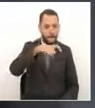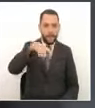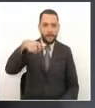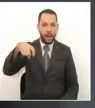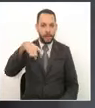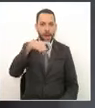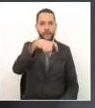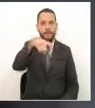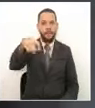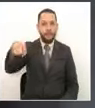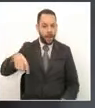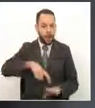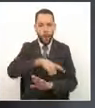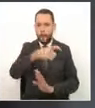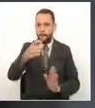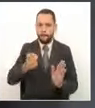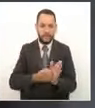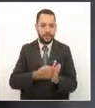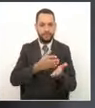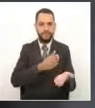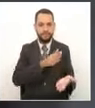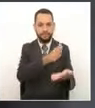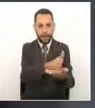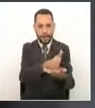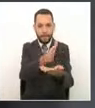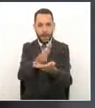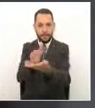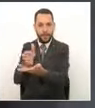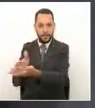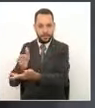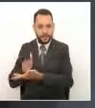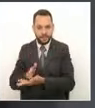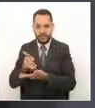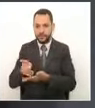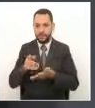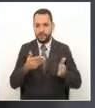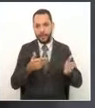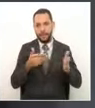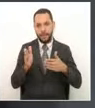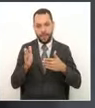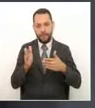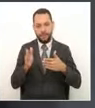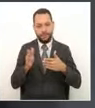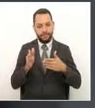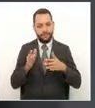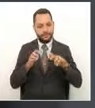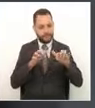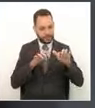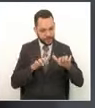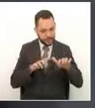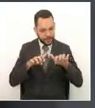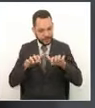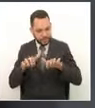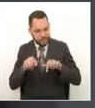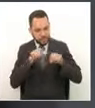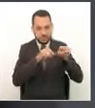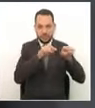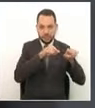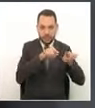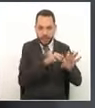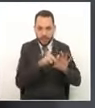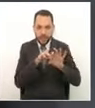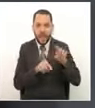muy interesante, porque también nosotros, entre secretarios de planeación de los departamentos, nos comunicamos, y muchos departamentos no